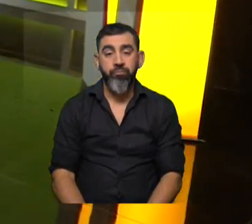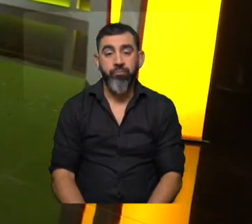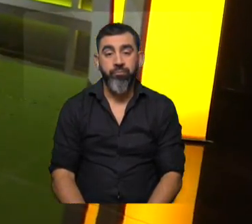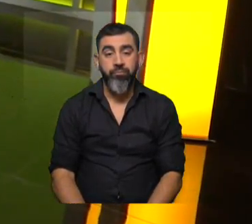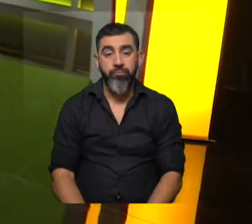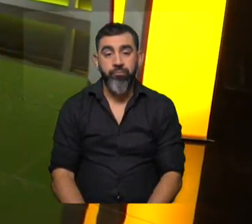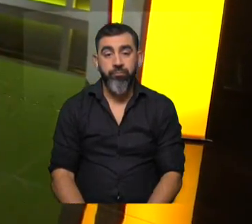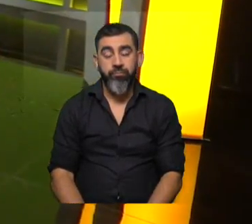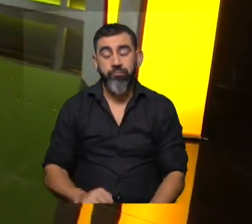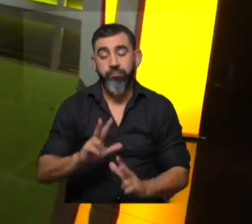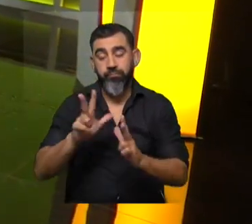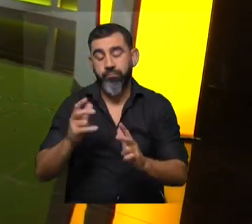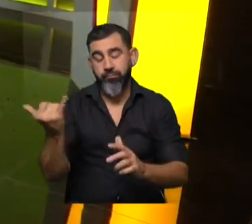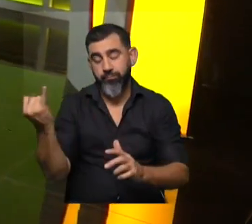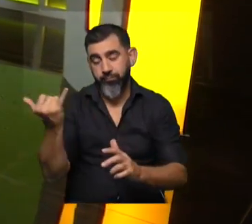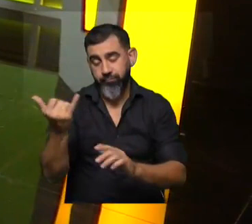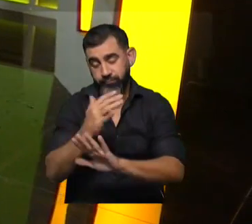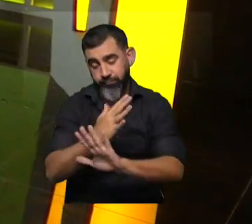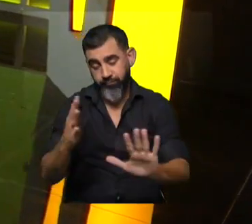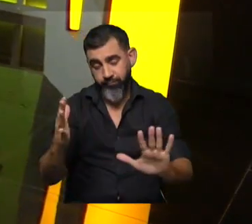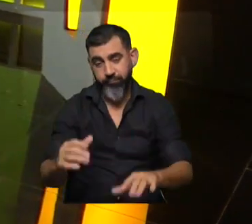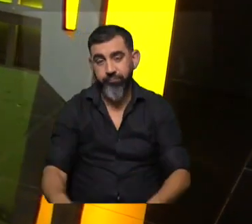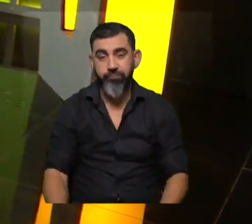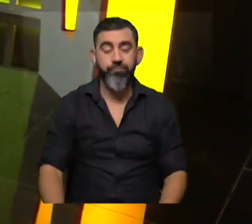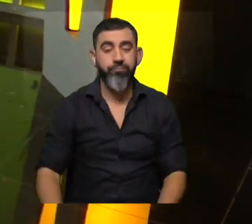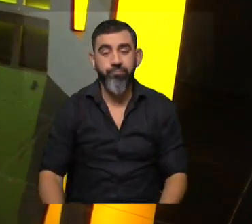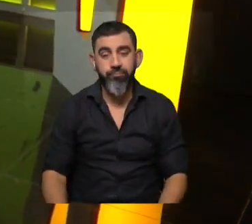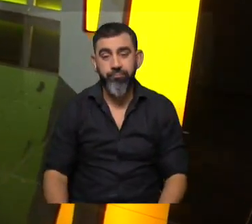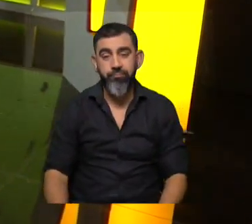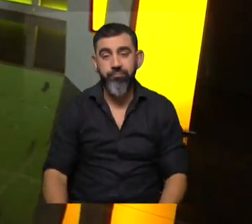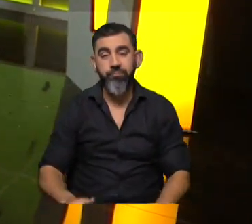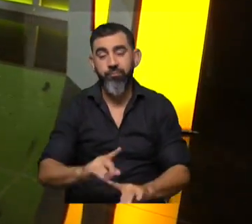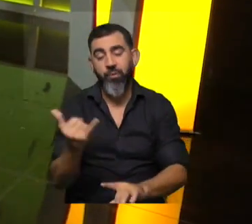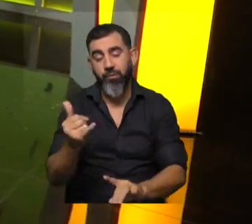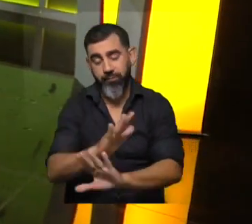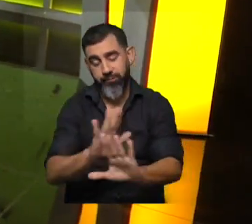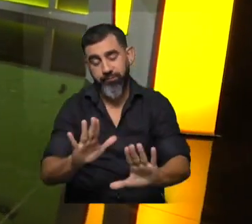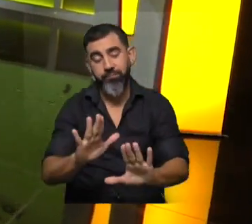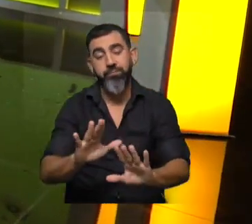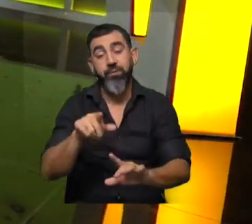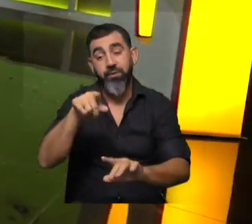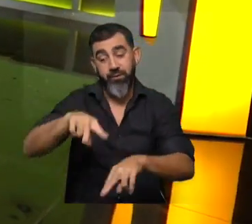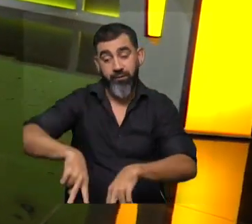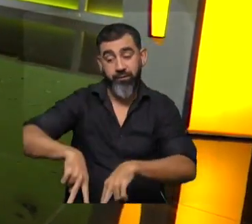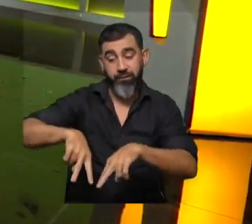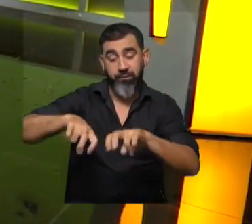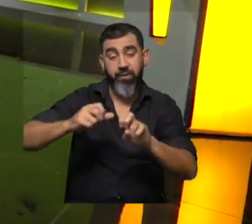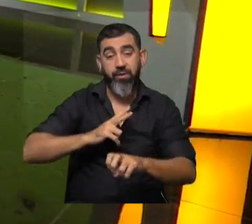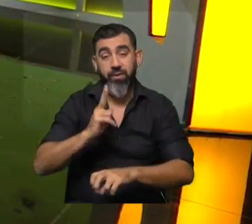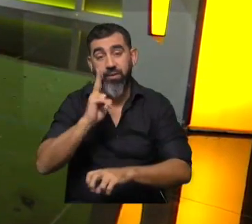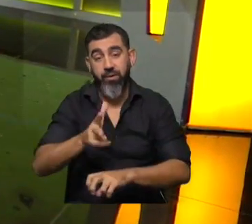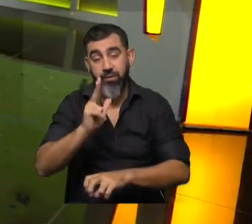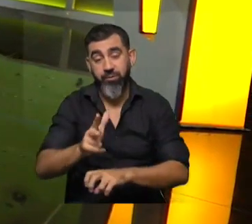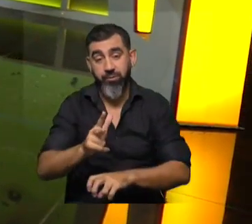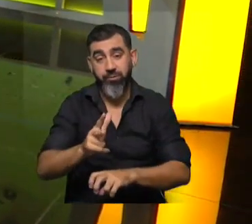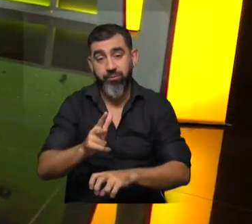Te voy a decir un disparate que espero que no me corrijan. No digas disparate. Cuando se hacen estas investigaciones en humanos, lo habitual